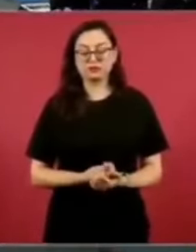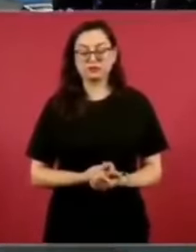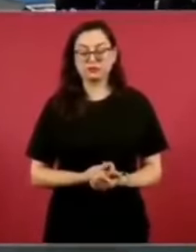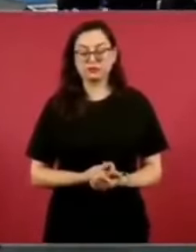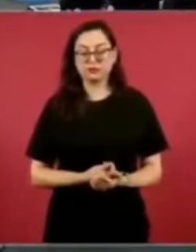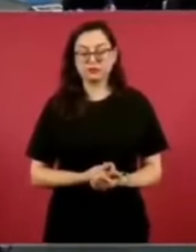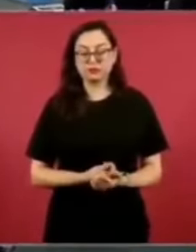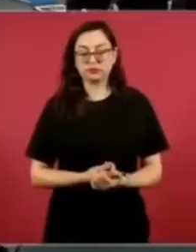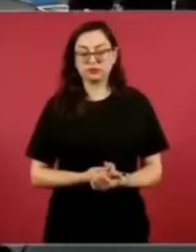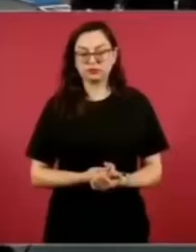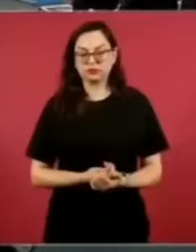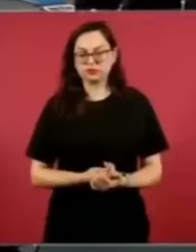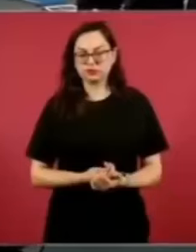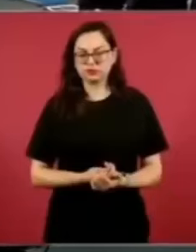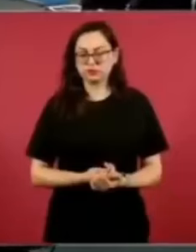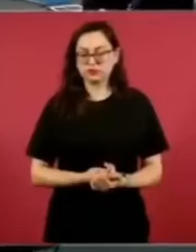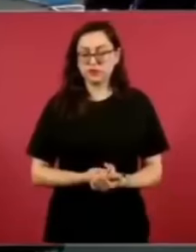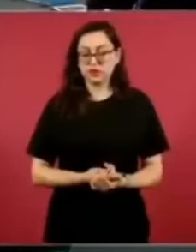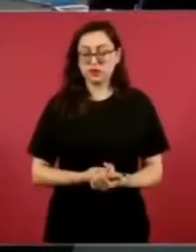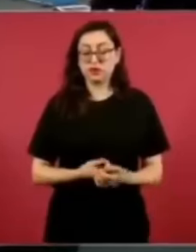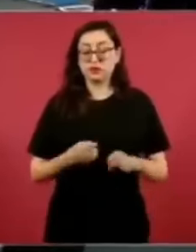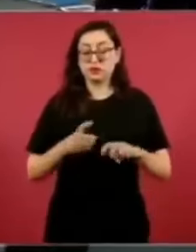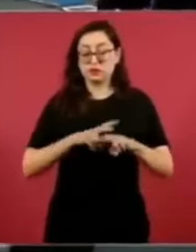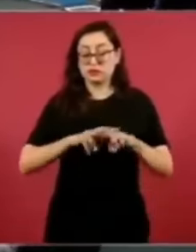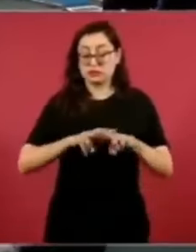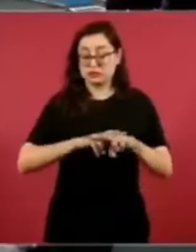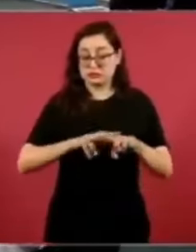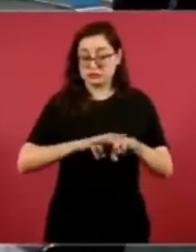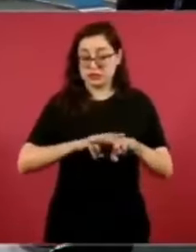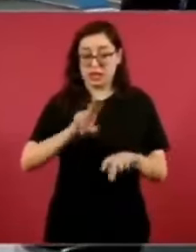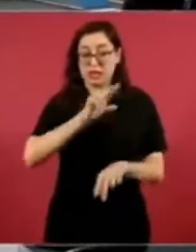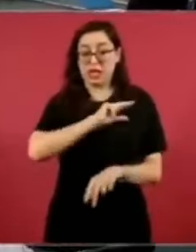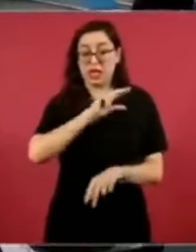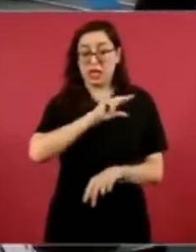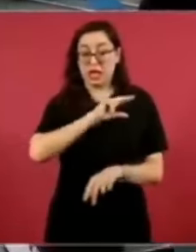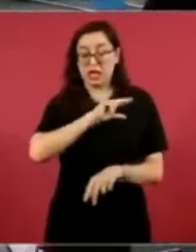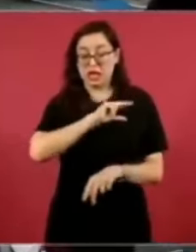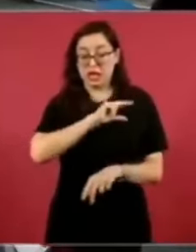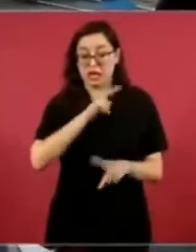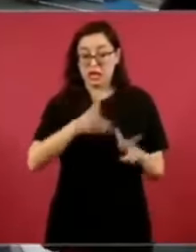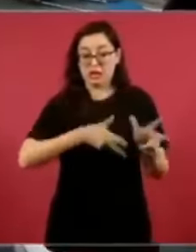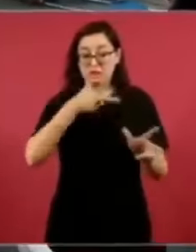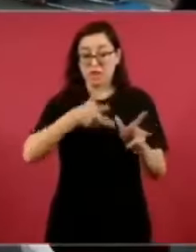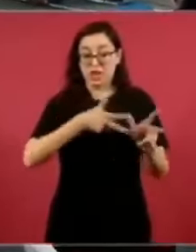concesionados Ferrosur, esto es,